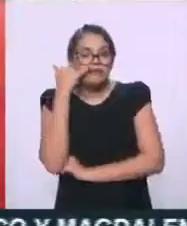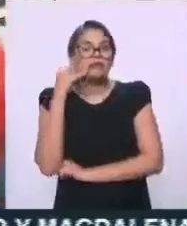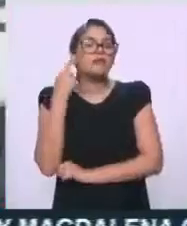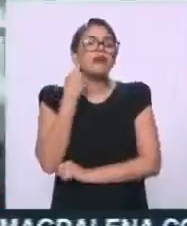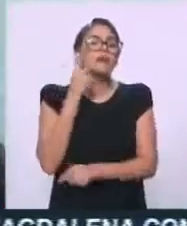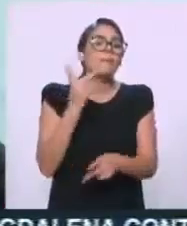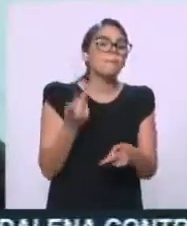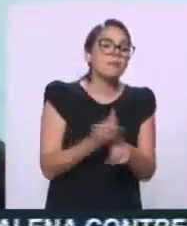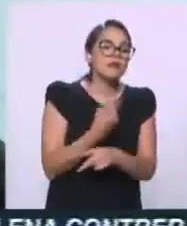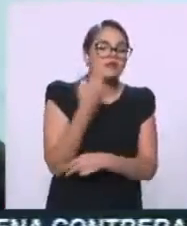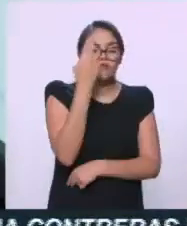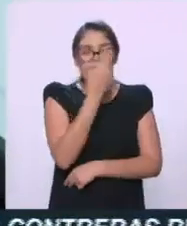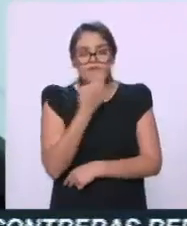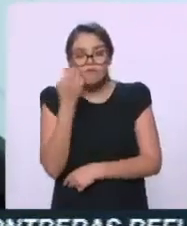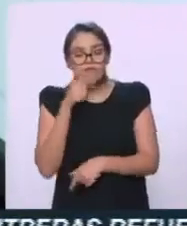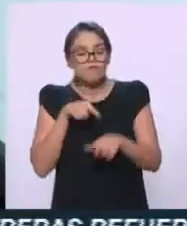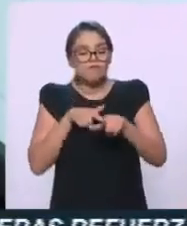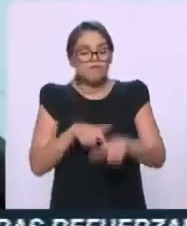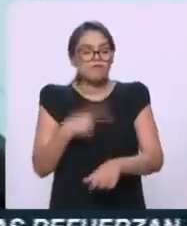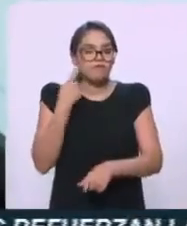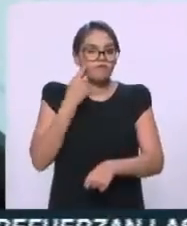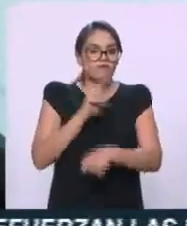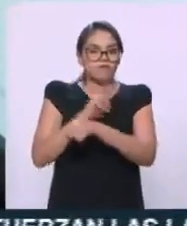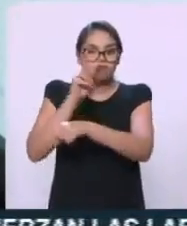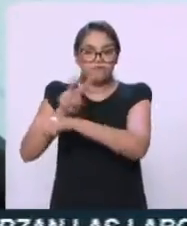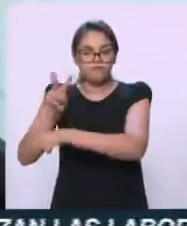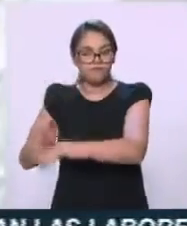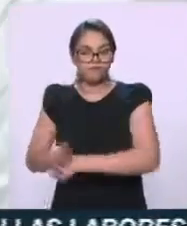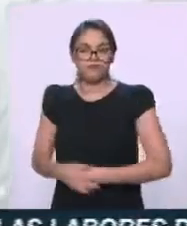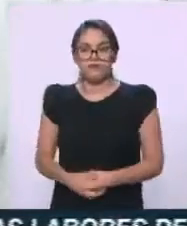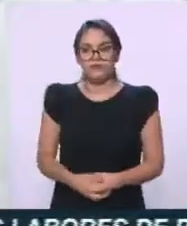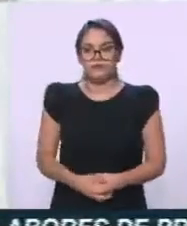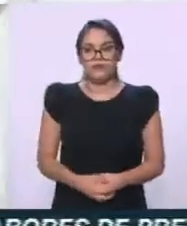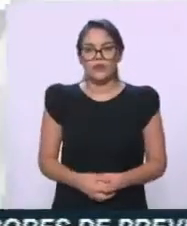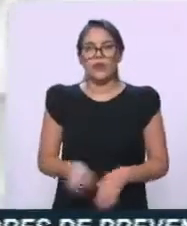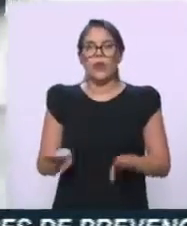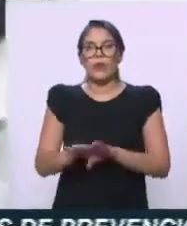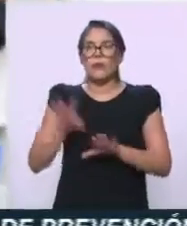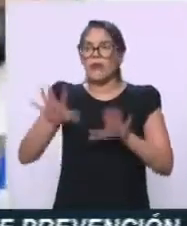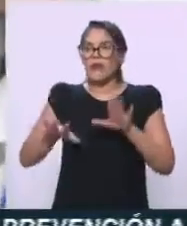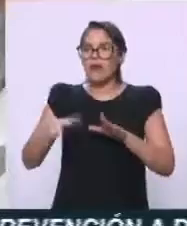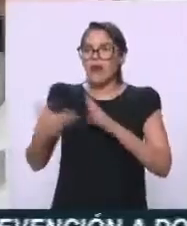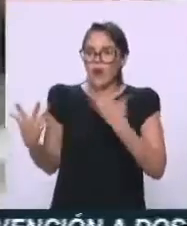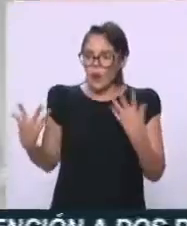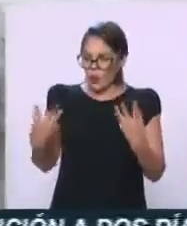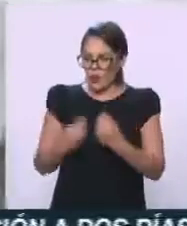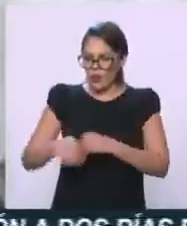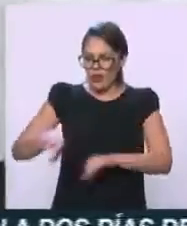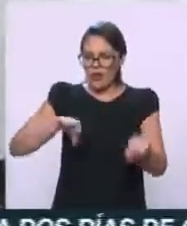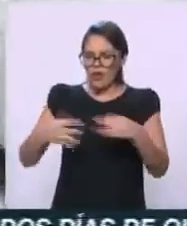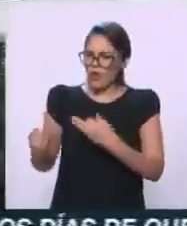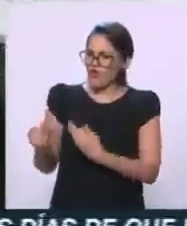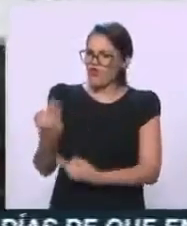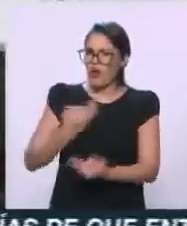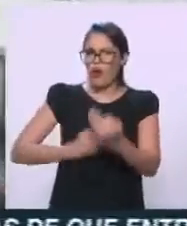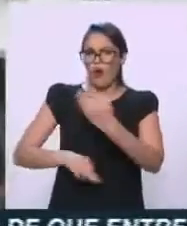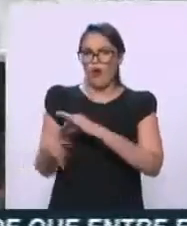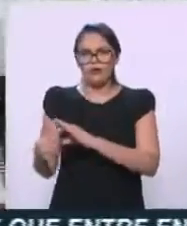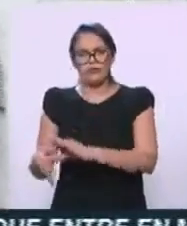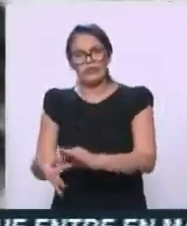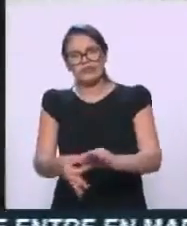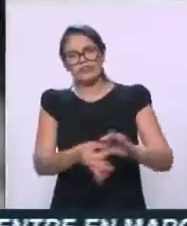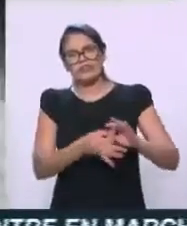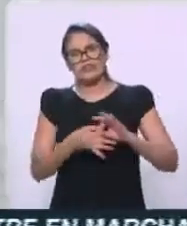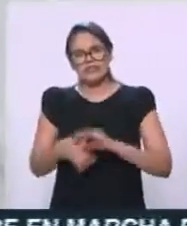los casos donde se identificaron comorbilidades. Es un rastreo, un trabajo en conjunto entre la Secretaría de Salud y la Agencia Digital de